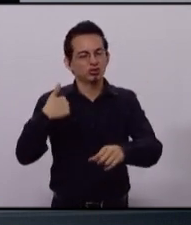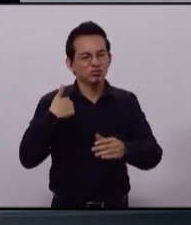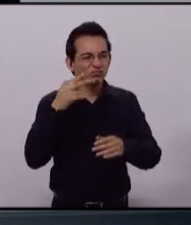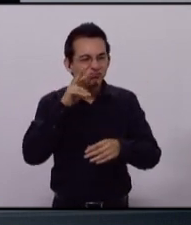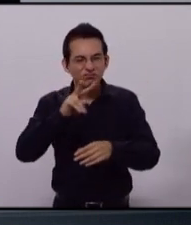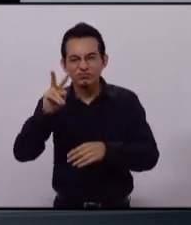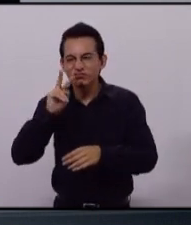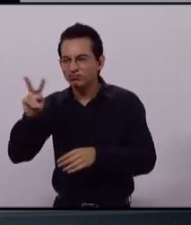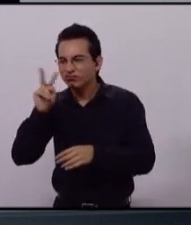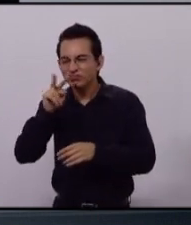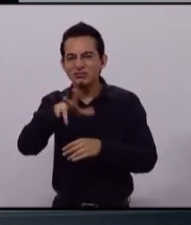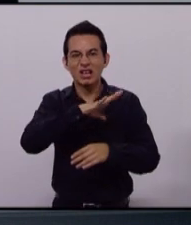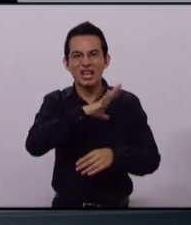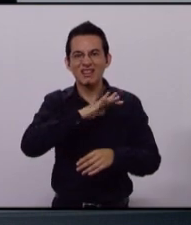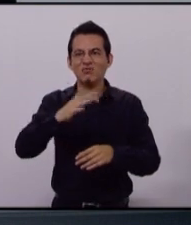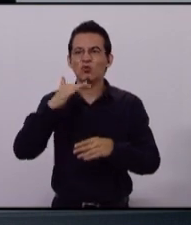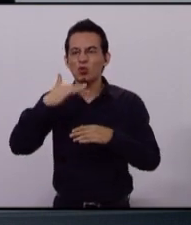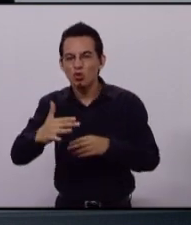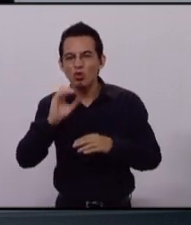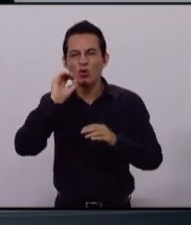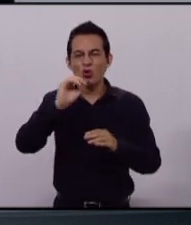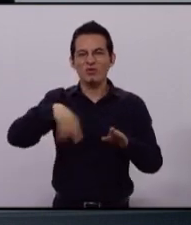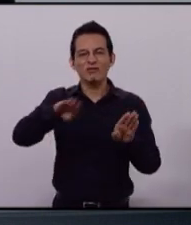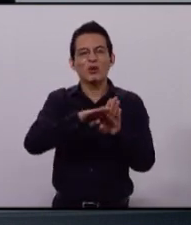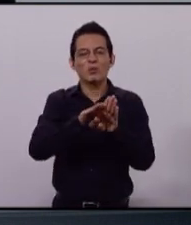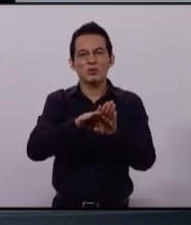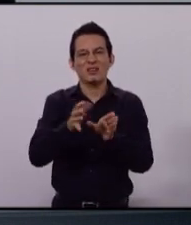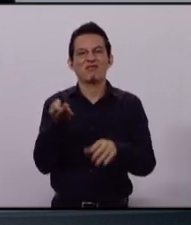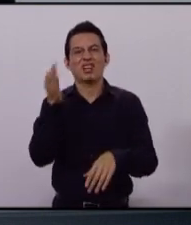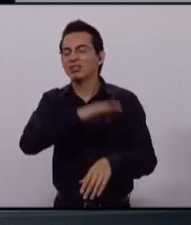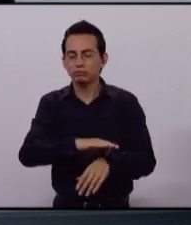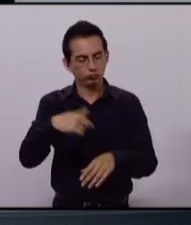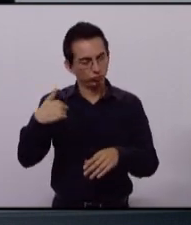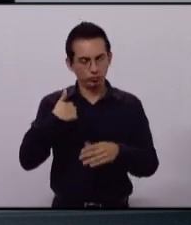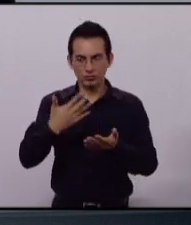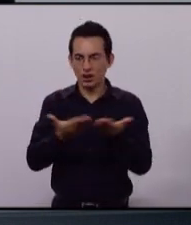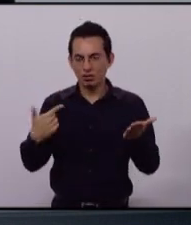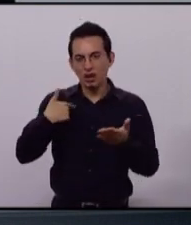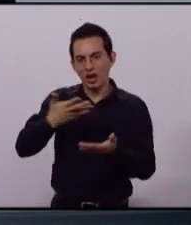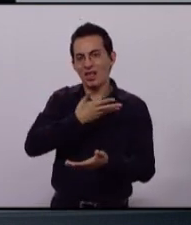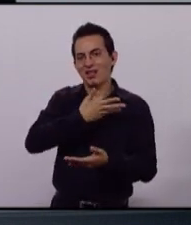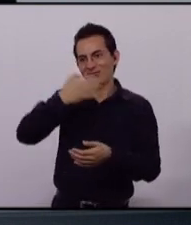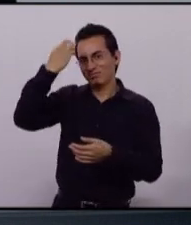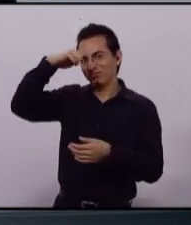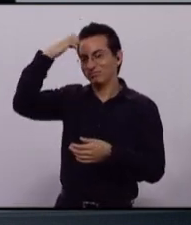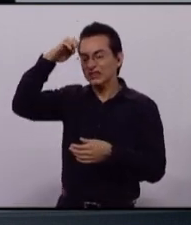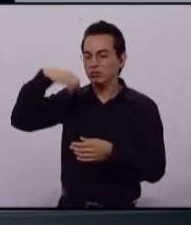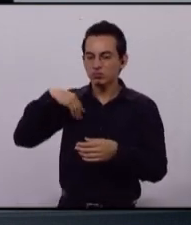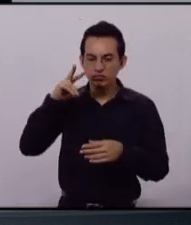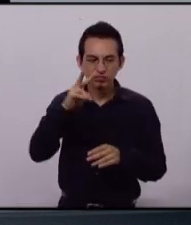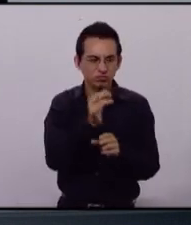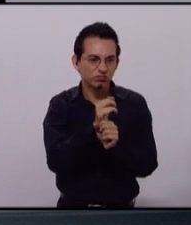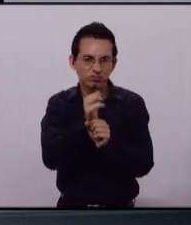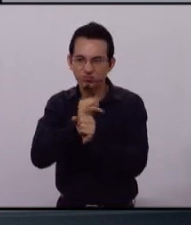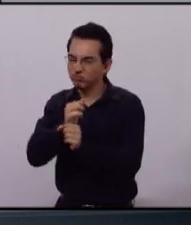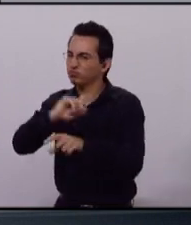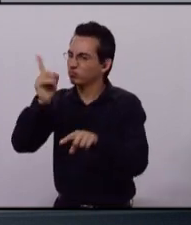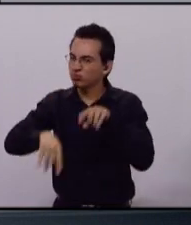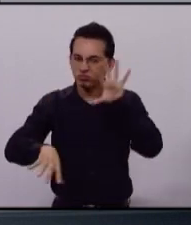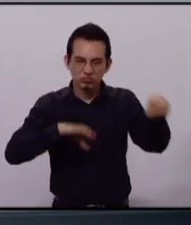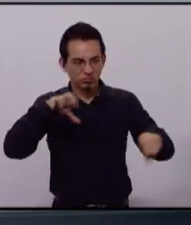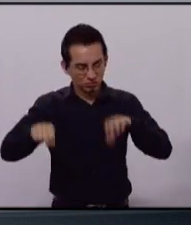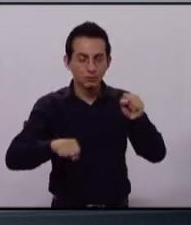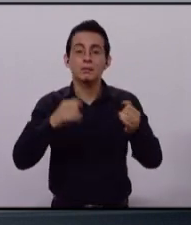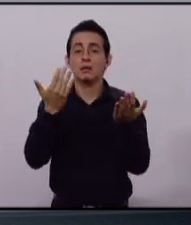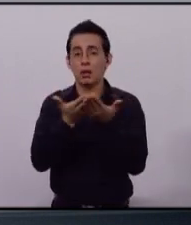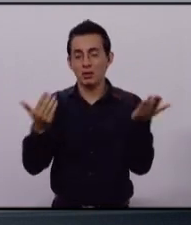el síntoma de la corrupción y esto basado en mi experiencia y mi actuar como funcionario público. Sobre todo desarrollaré